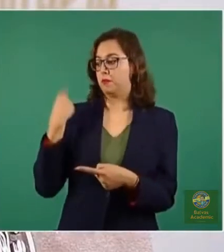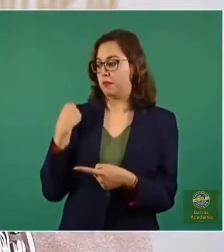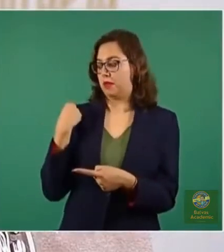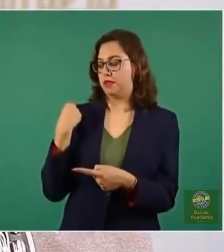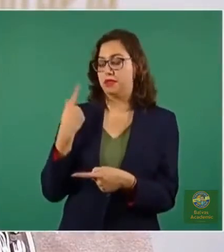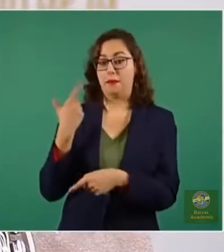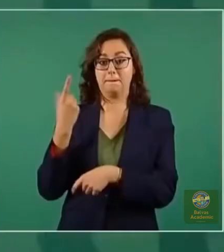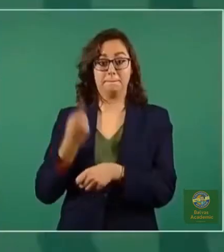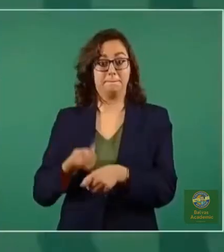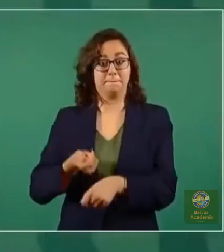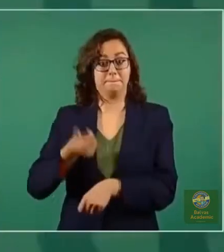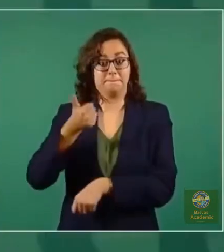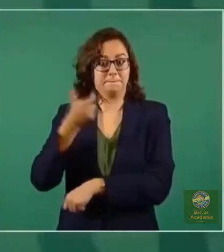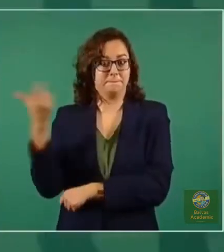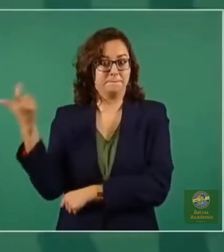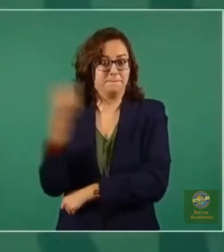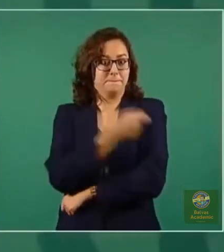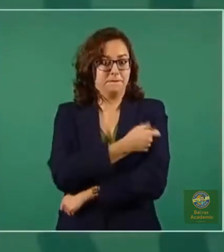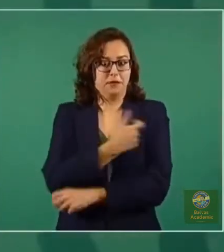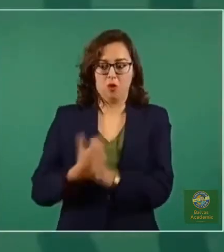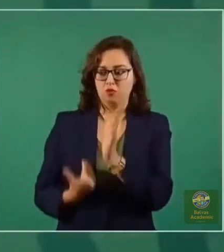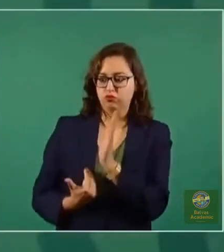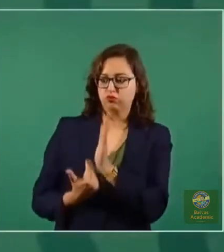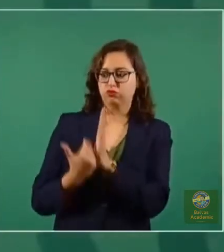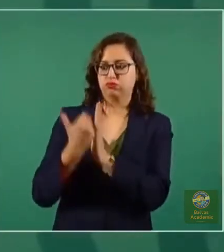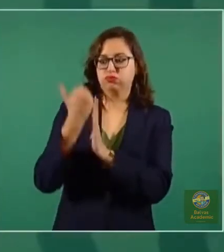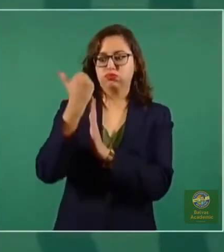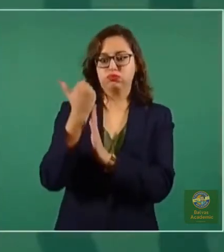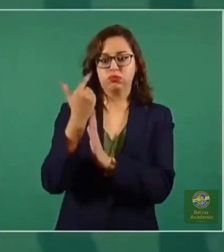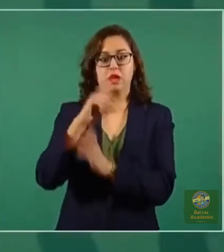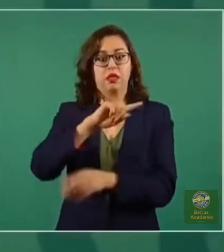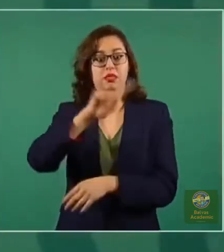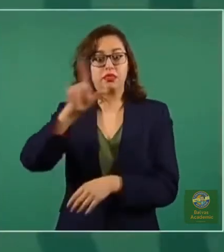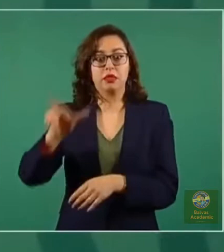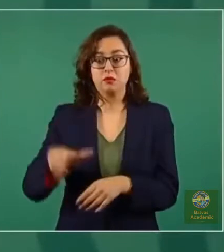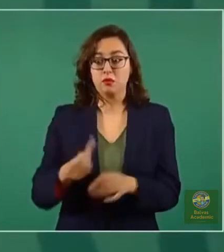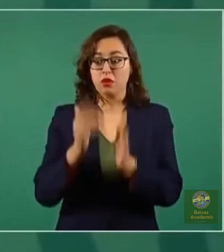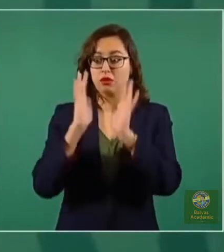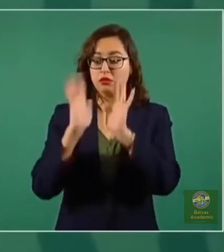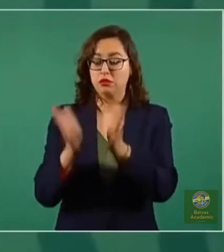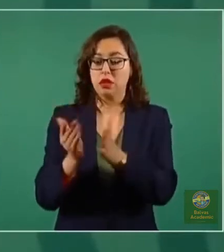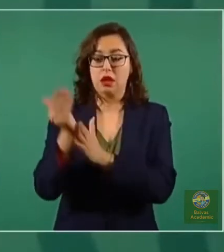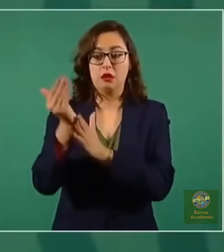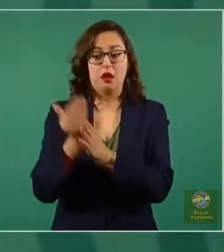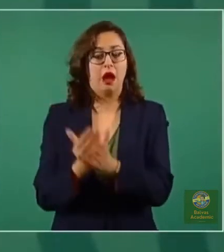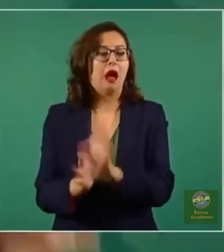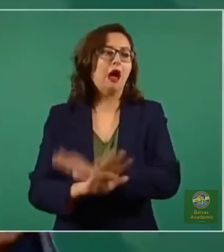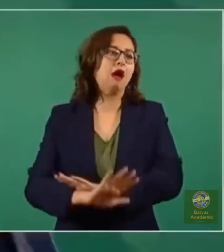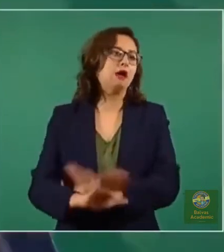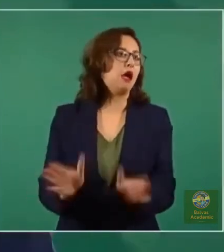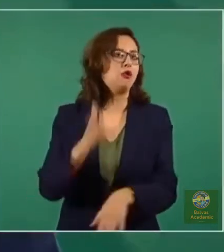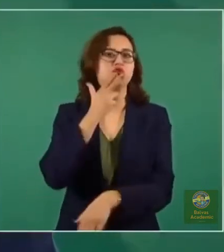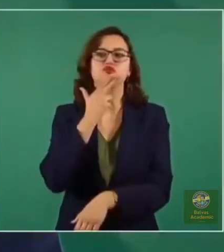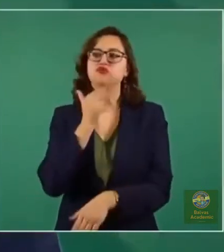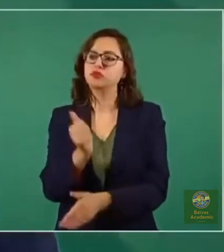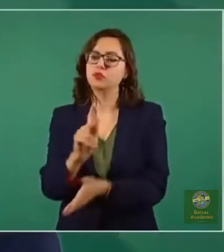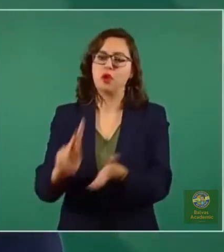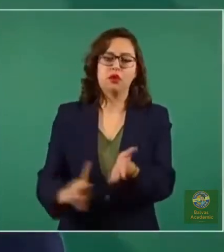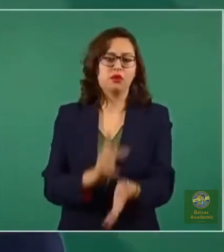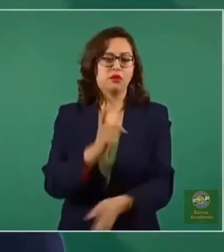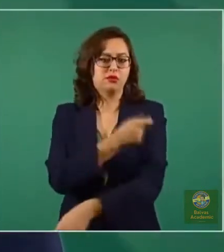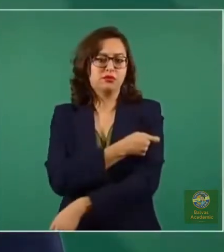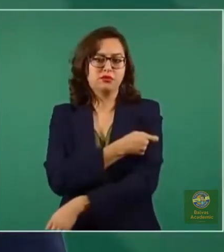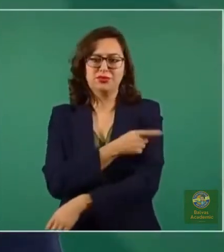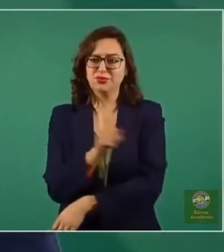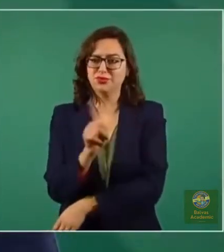insisto, eso no es una demostración de que han perdido su efecto. Es esperable que el sistema inmune pase a un estado